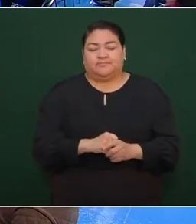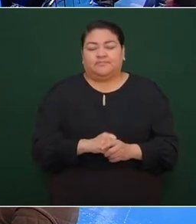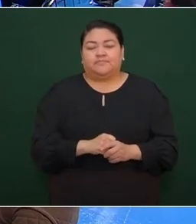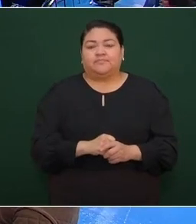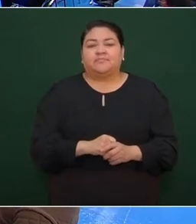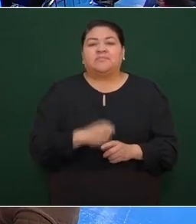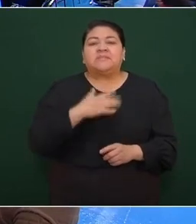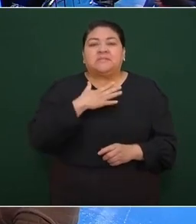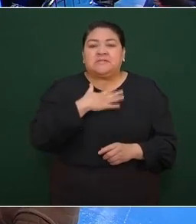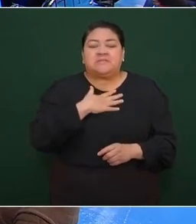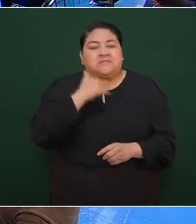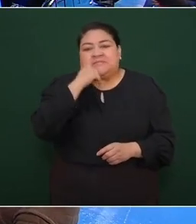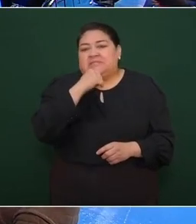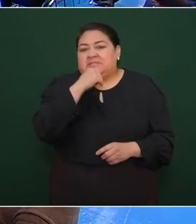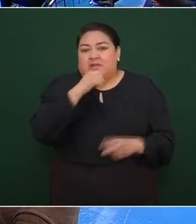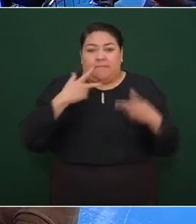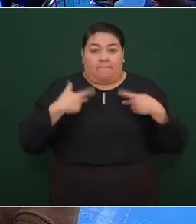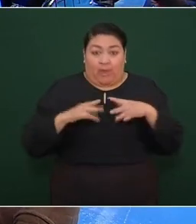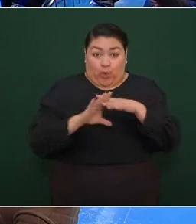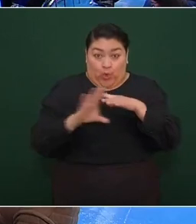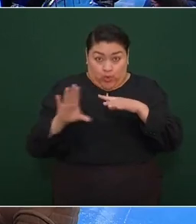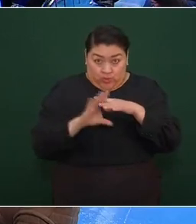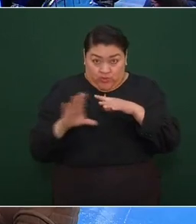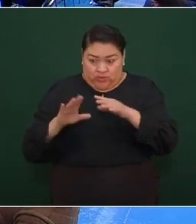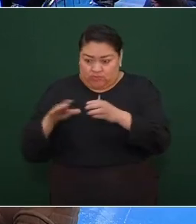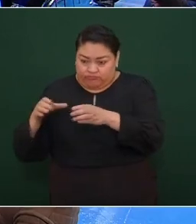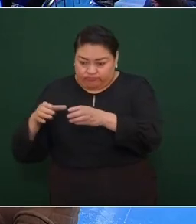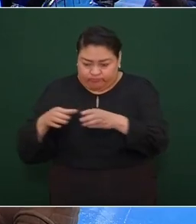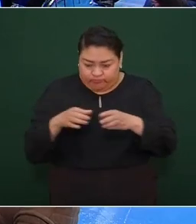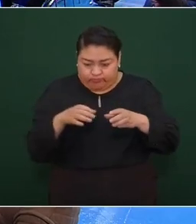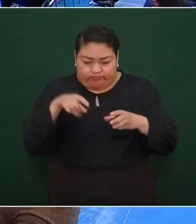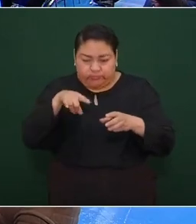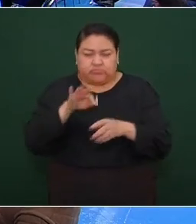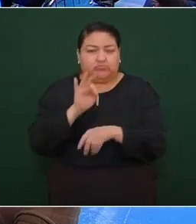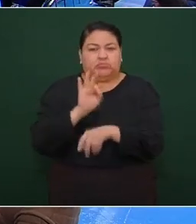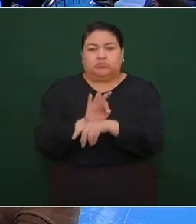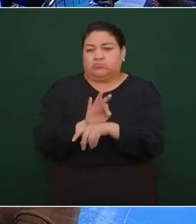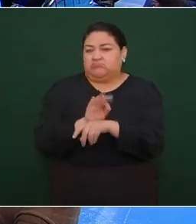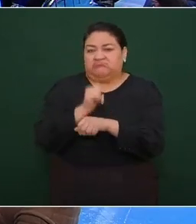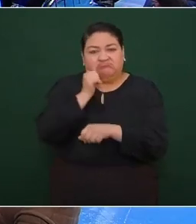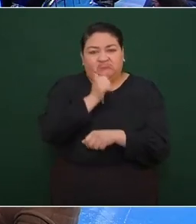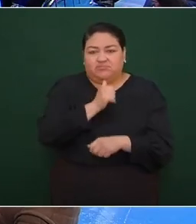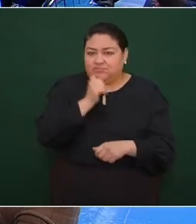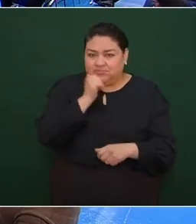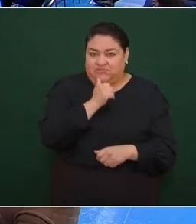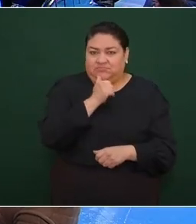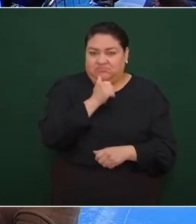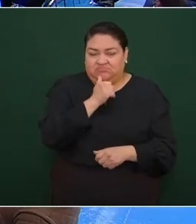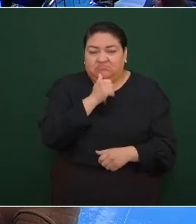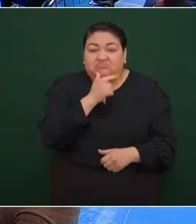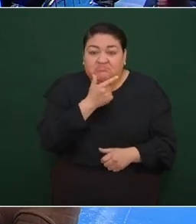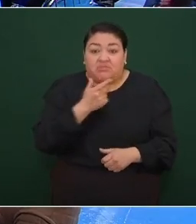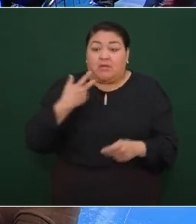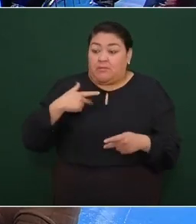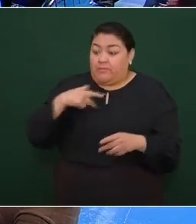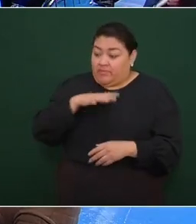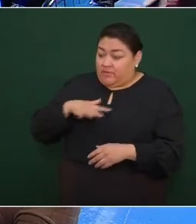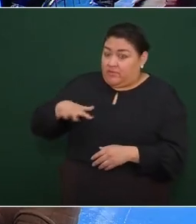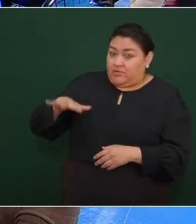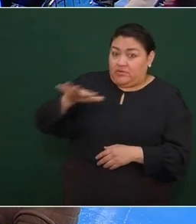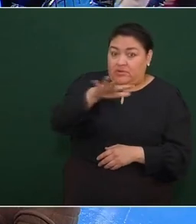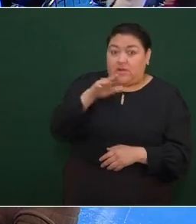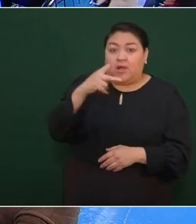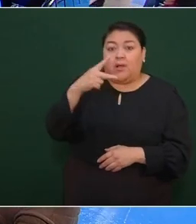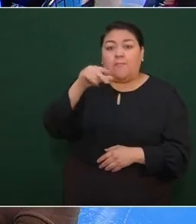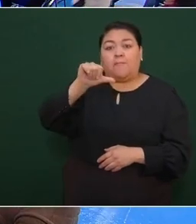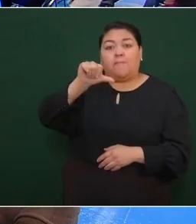nosotros cuidamos mucho a los migrantes y pues felicitamos a la gente de Palmar de